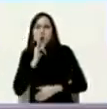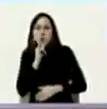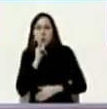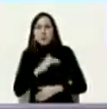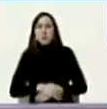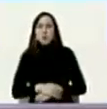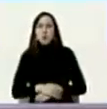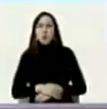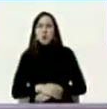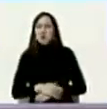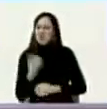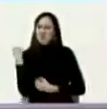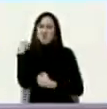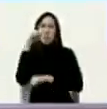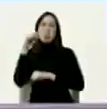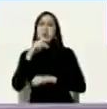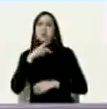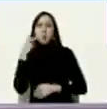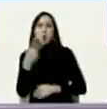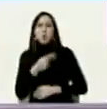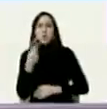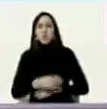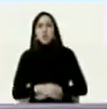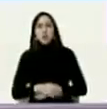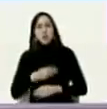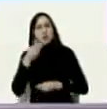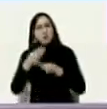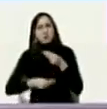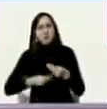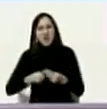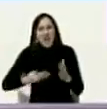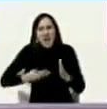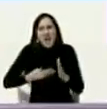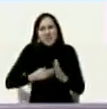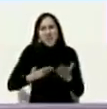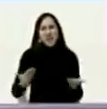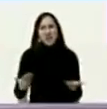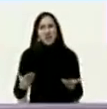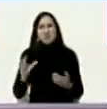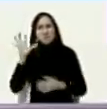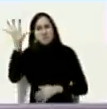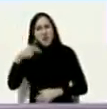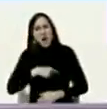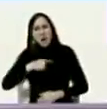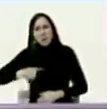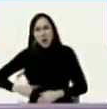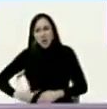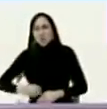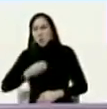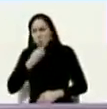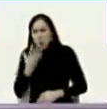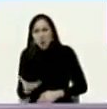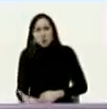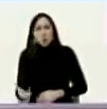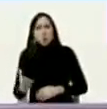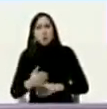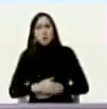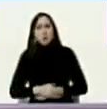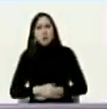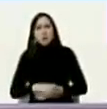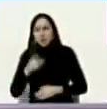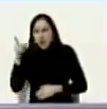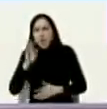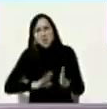política despreciable tratada de atacar a un país noble que lo que ha hecho es